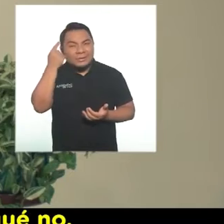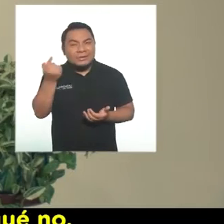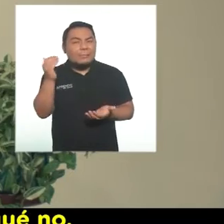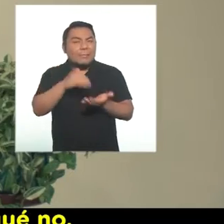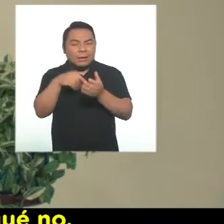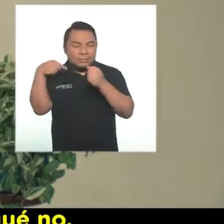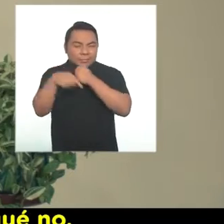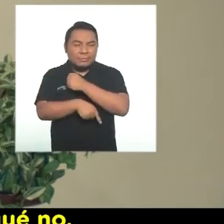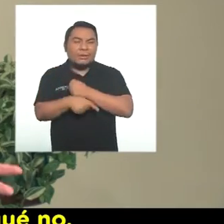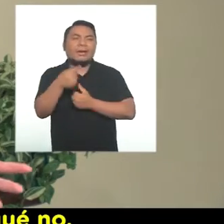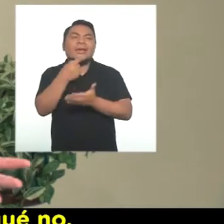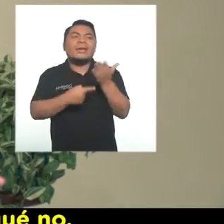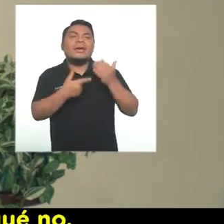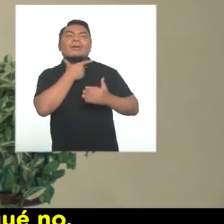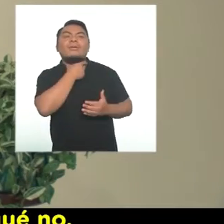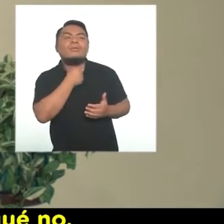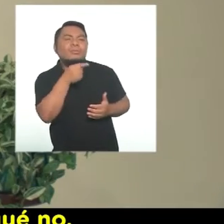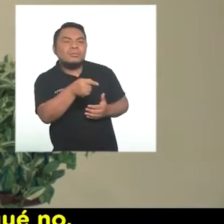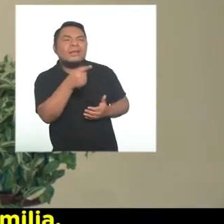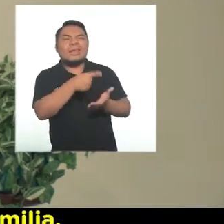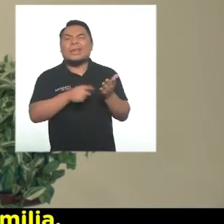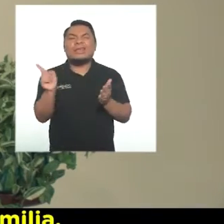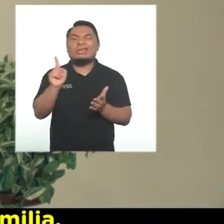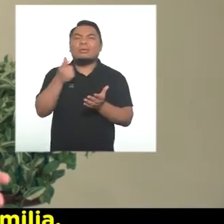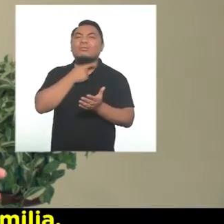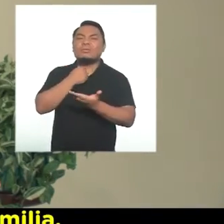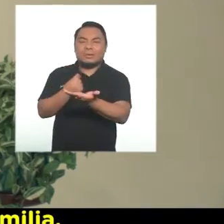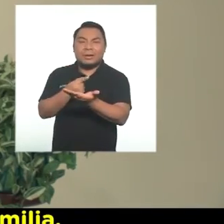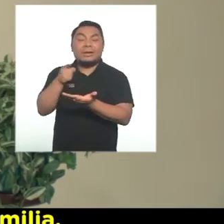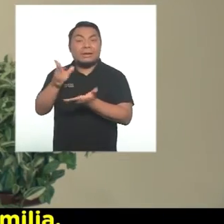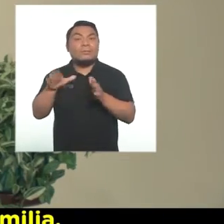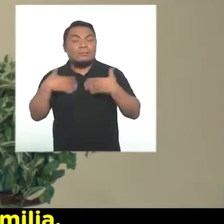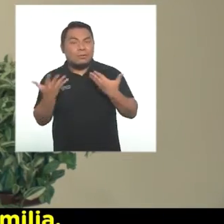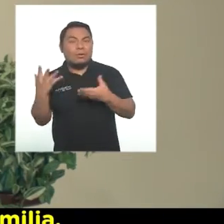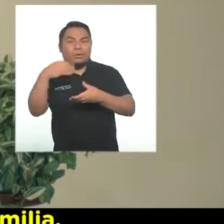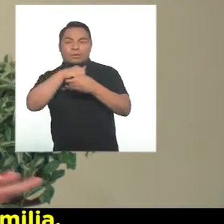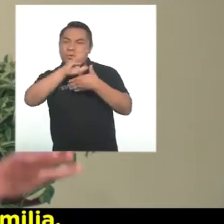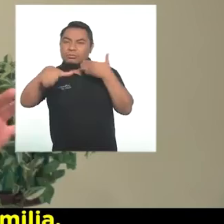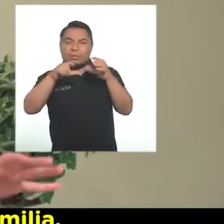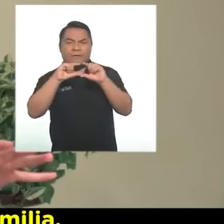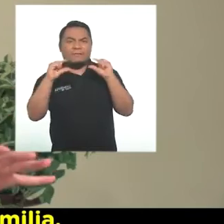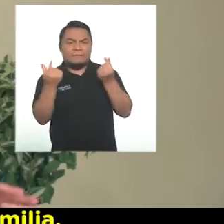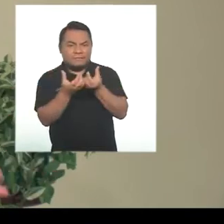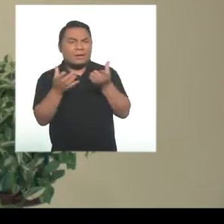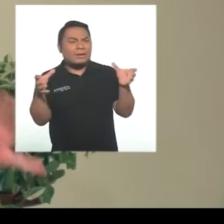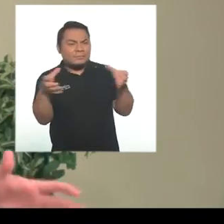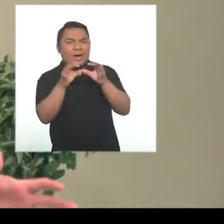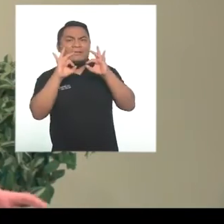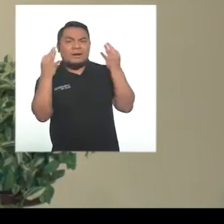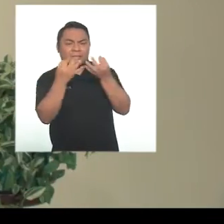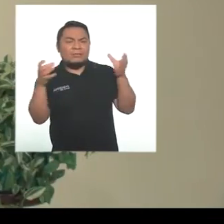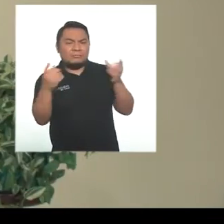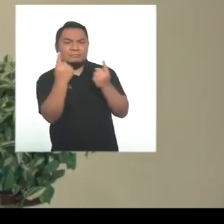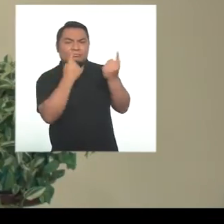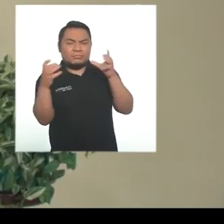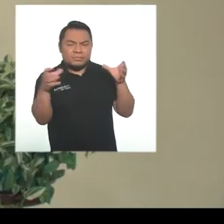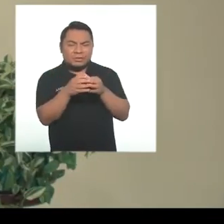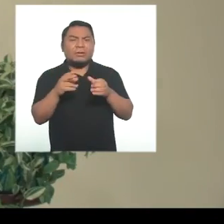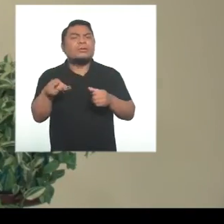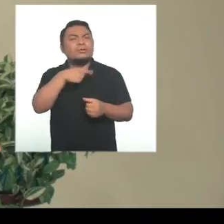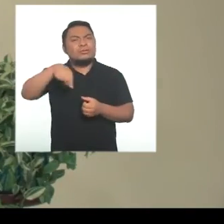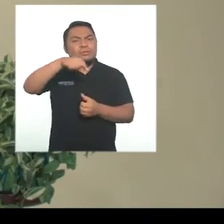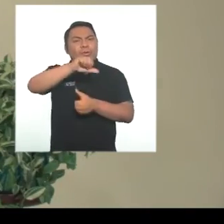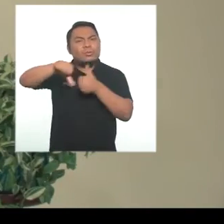saber con más detalle qué les gusta y qué no. Y para que puedan, incluida toda la familia, aprender desde las cosas